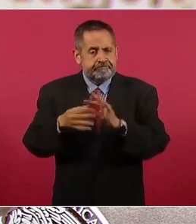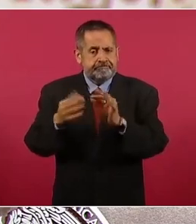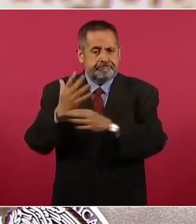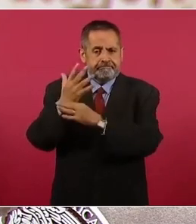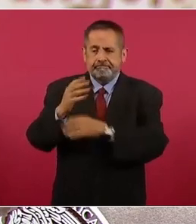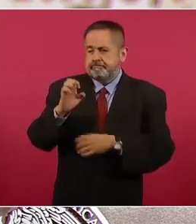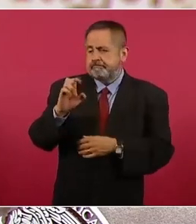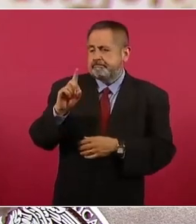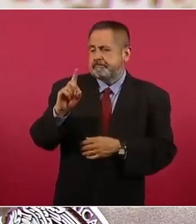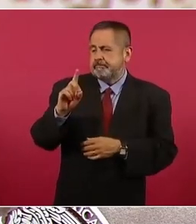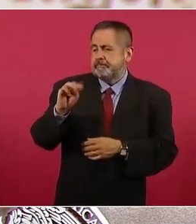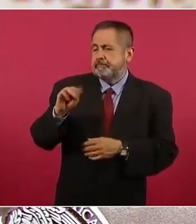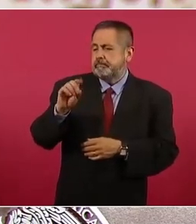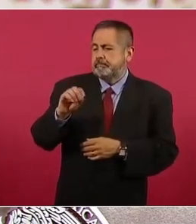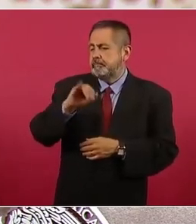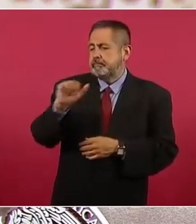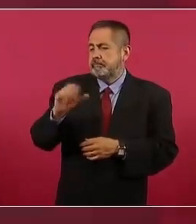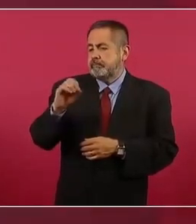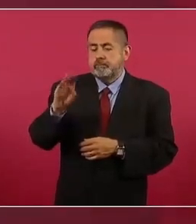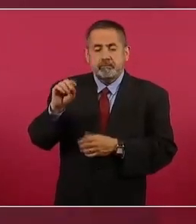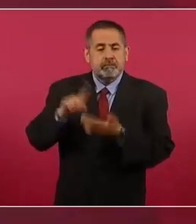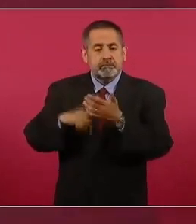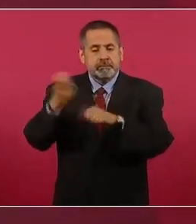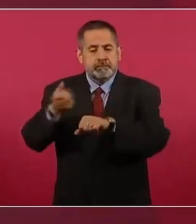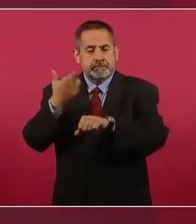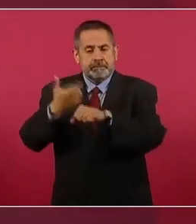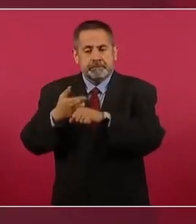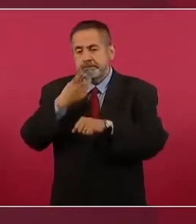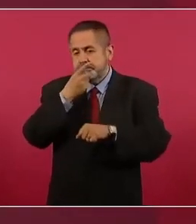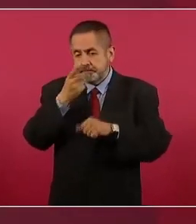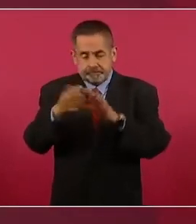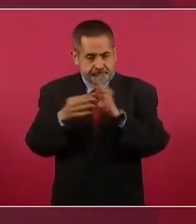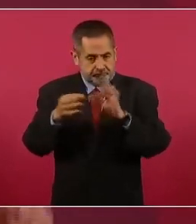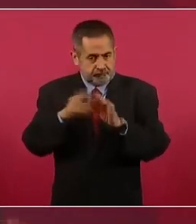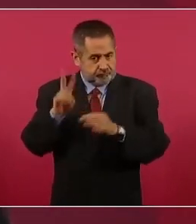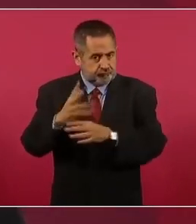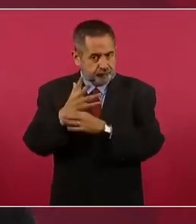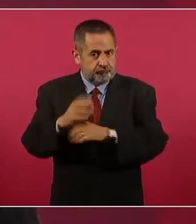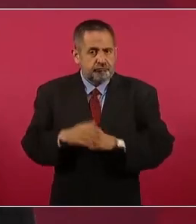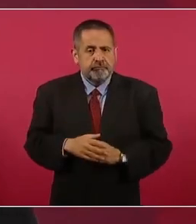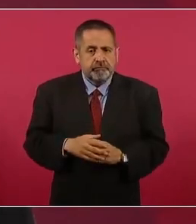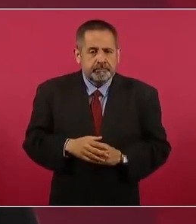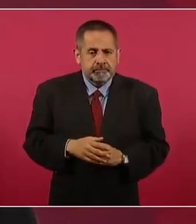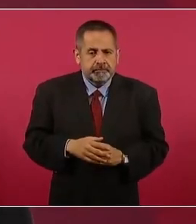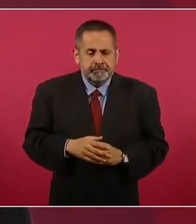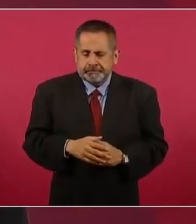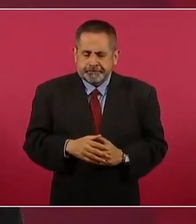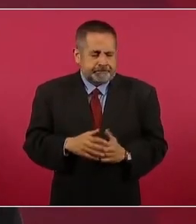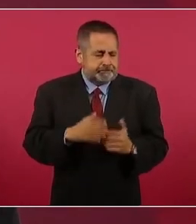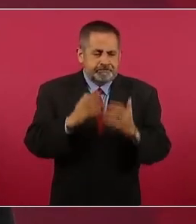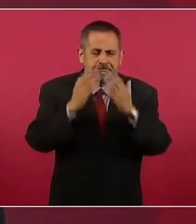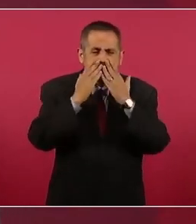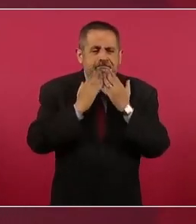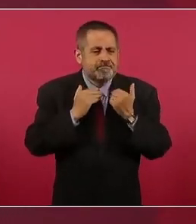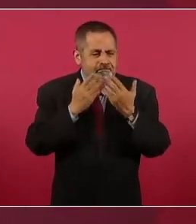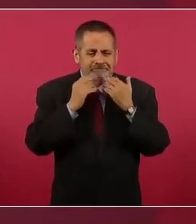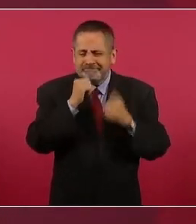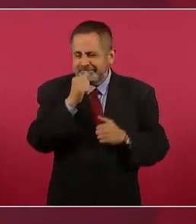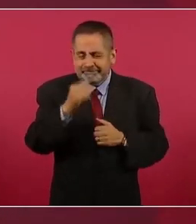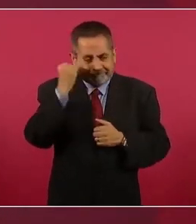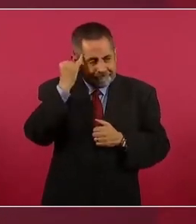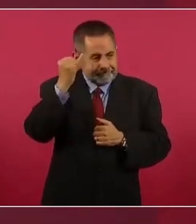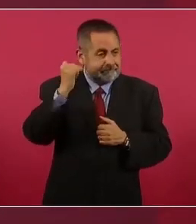Edmundo Jacobo, secretario ejecutivo del organismo. Dijo textualmente, no tenemos ningún indicio de que los grupos